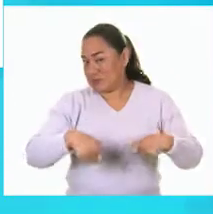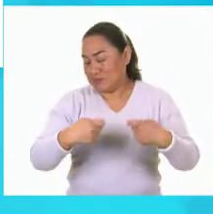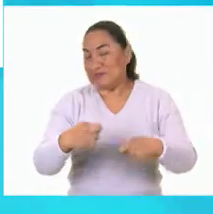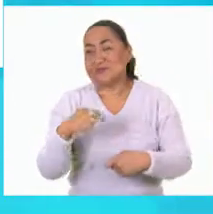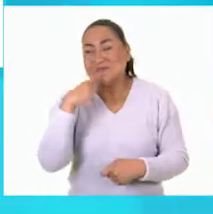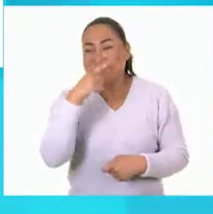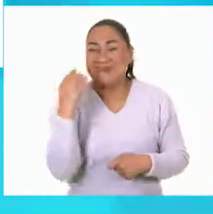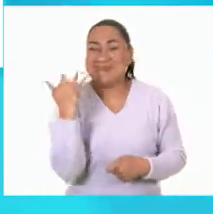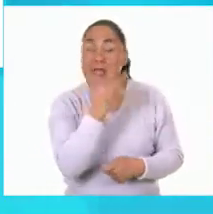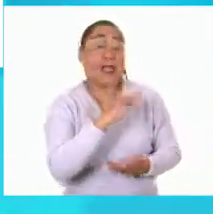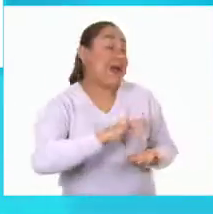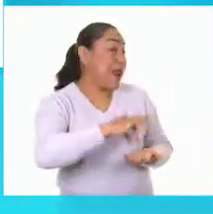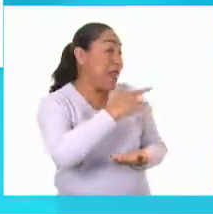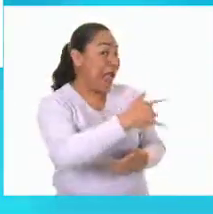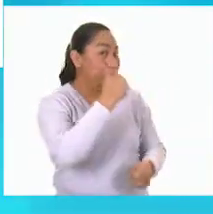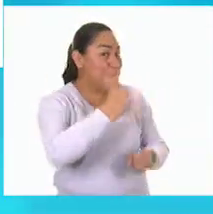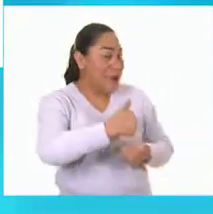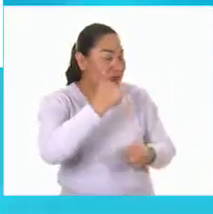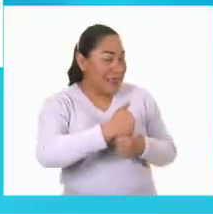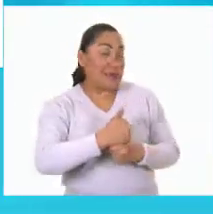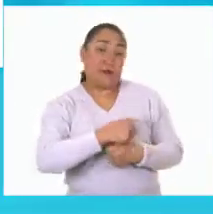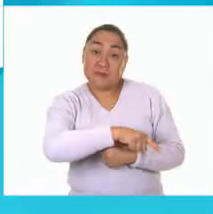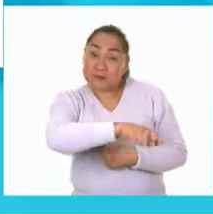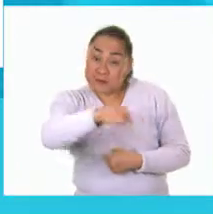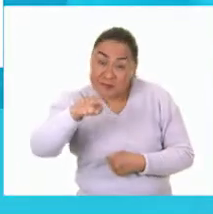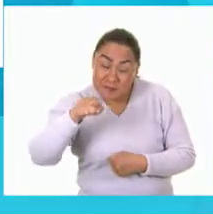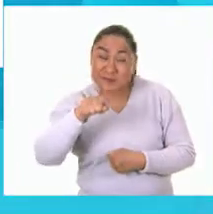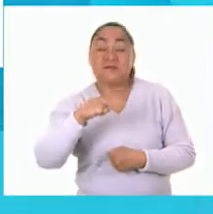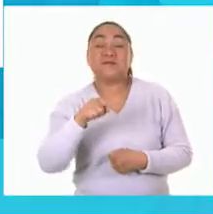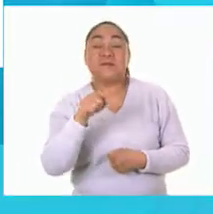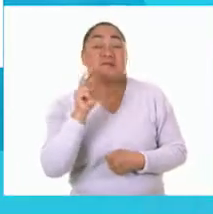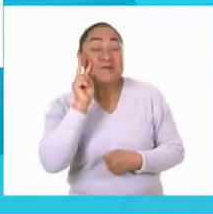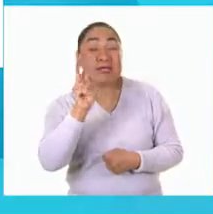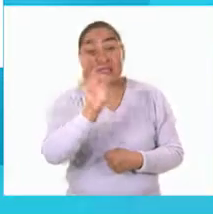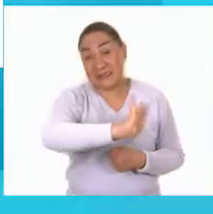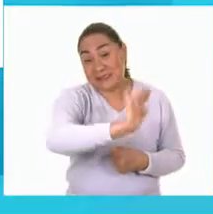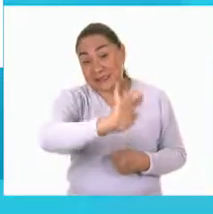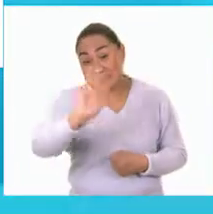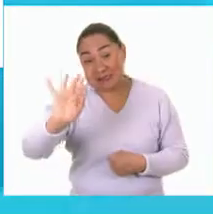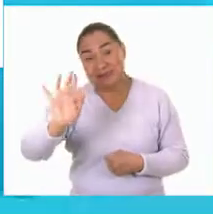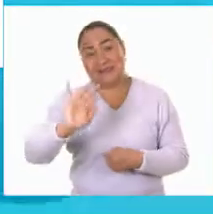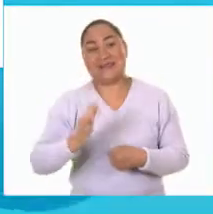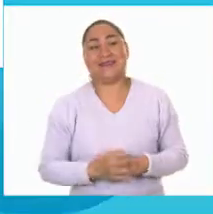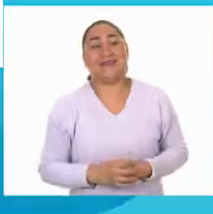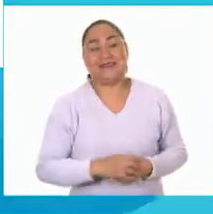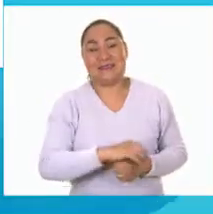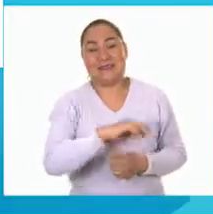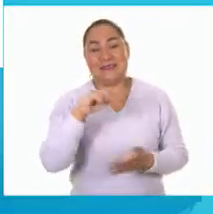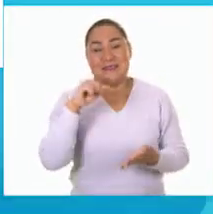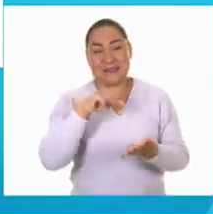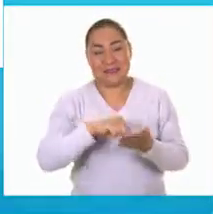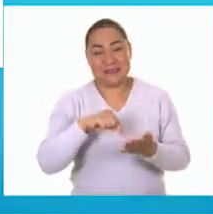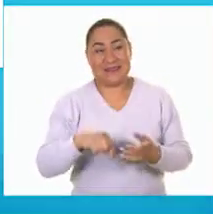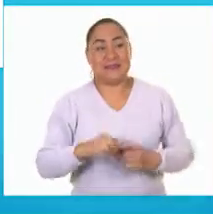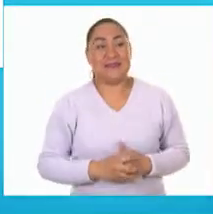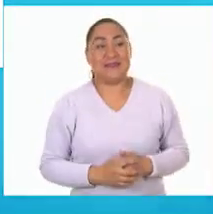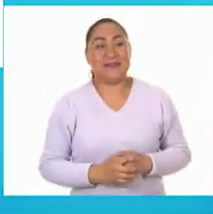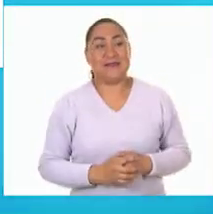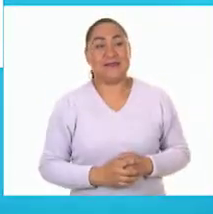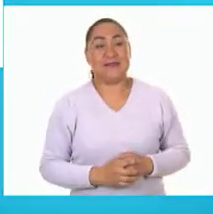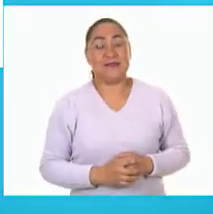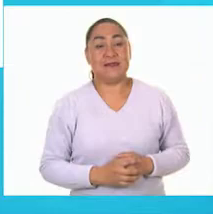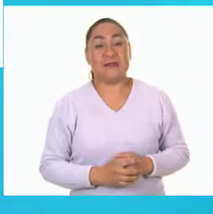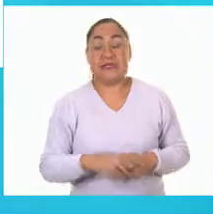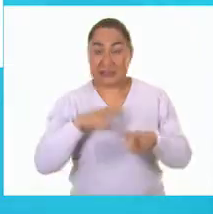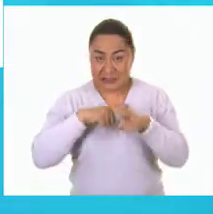muchas gracias abelita y ustedes también van a escucharnos saludos de las grullas majen derecha sigamos